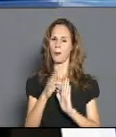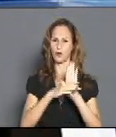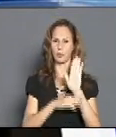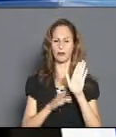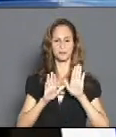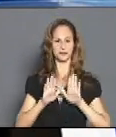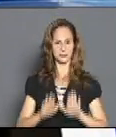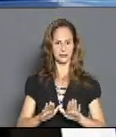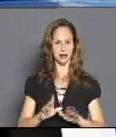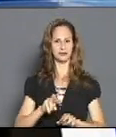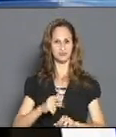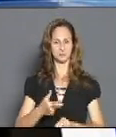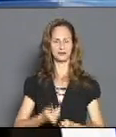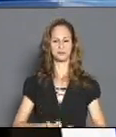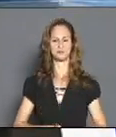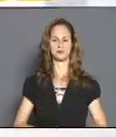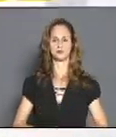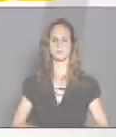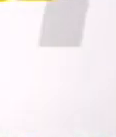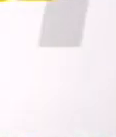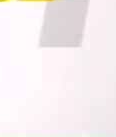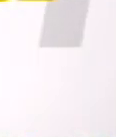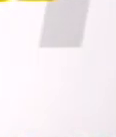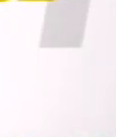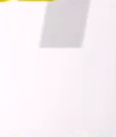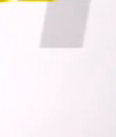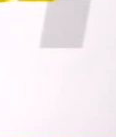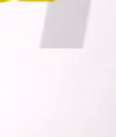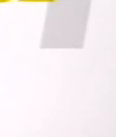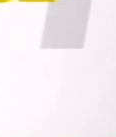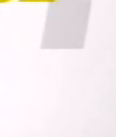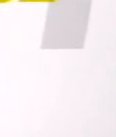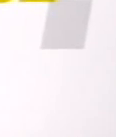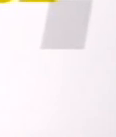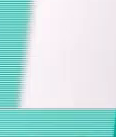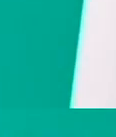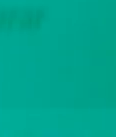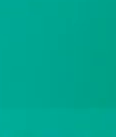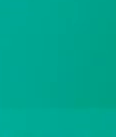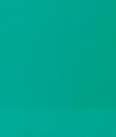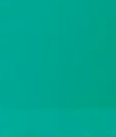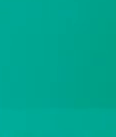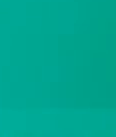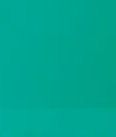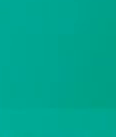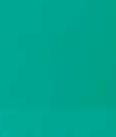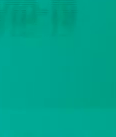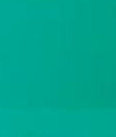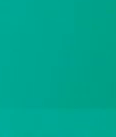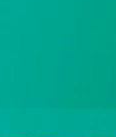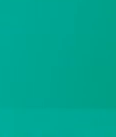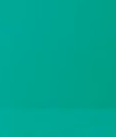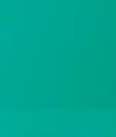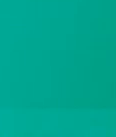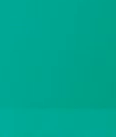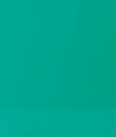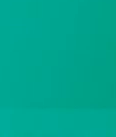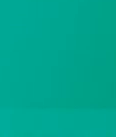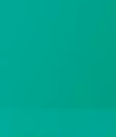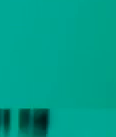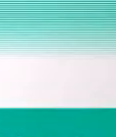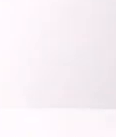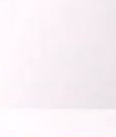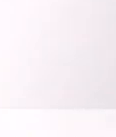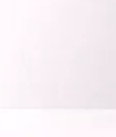Una pausa y enseguida regresamos. ¿Por qué es importante vacunarse? Es una medida a incorporar para la prevención del